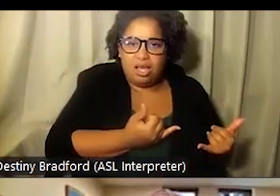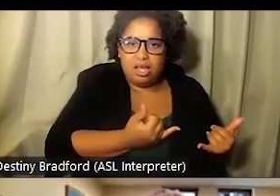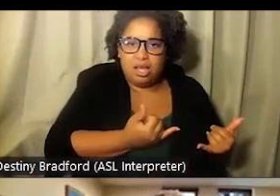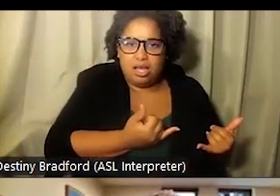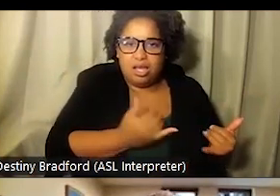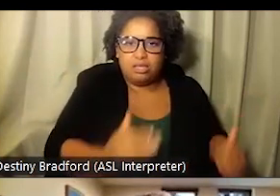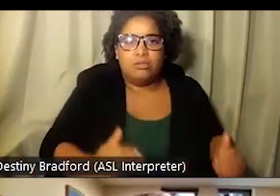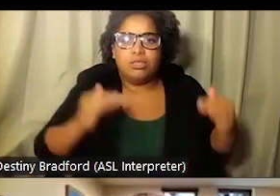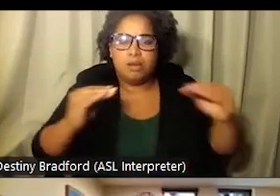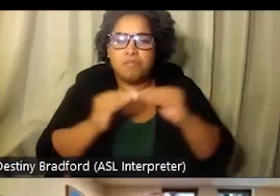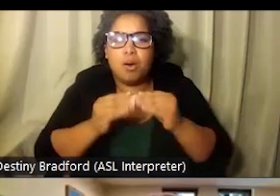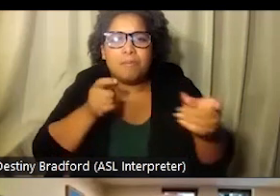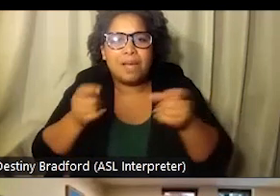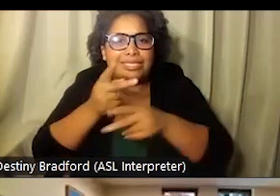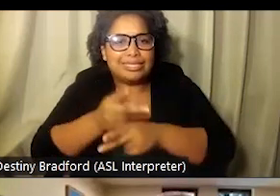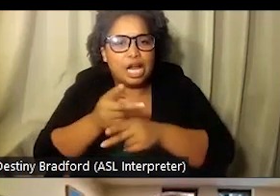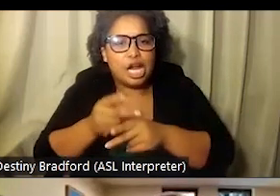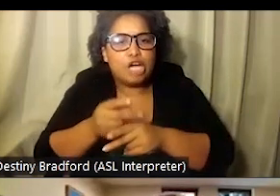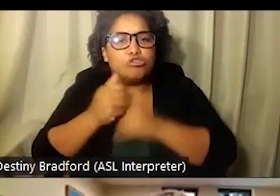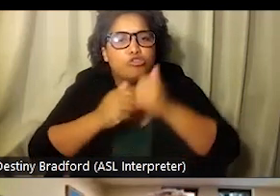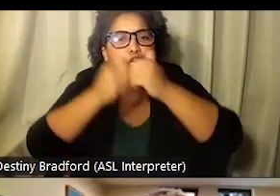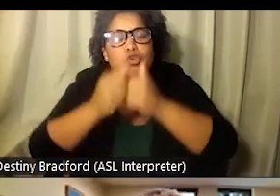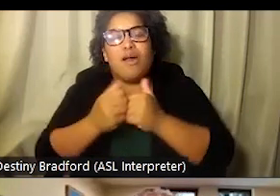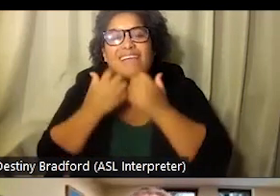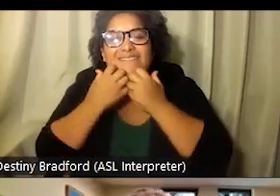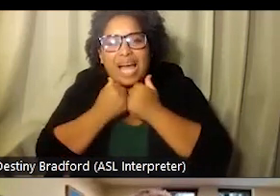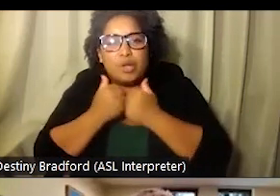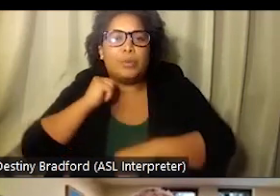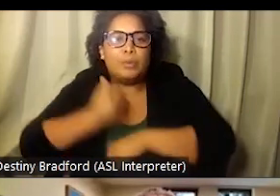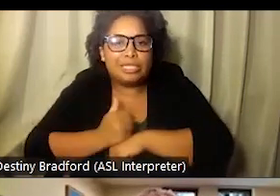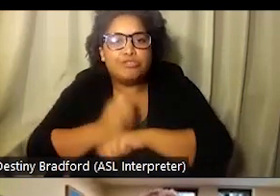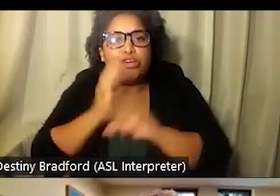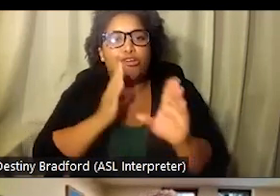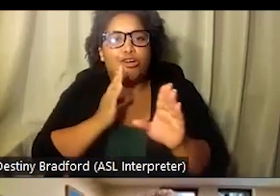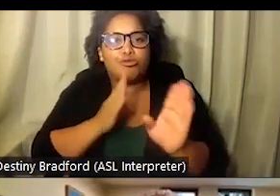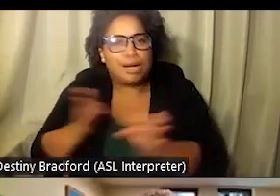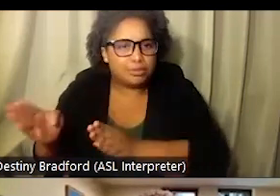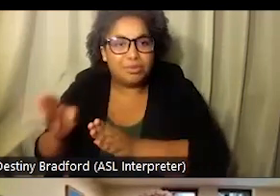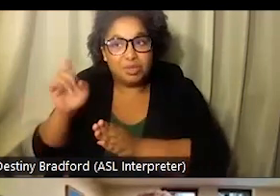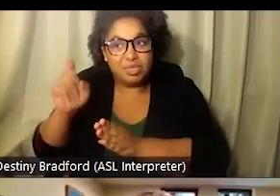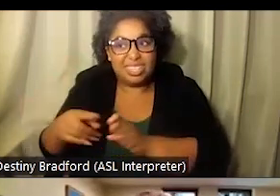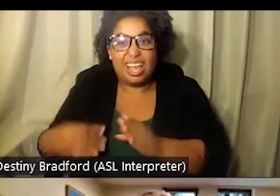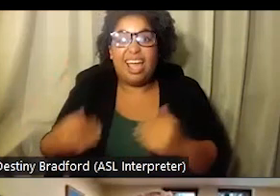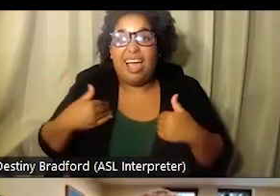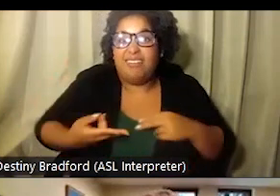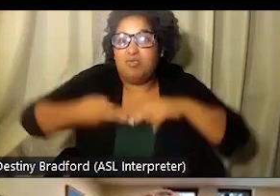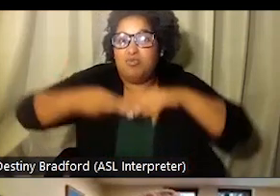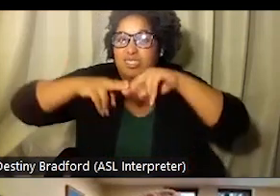recopilación de datos. Especialmente si hagamos... Si hacemos este cambio, actualización reciente para sistemas de